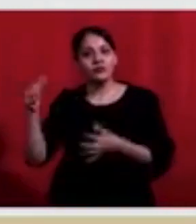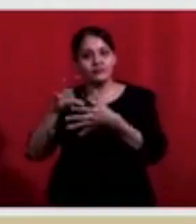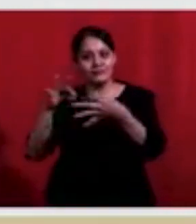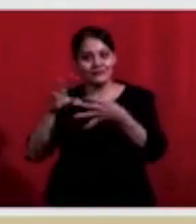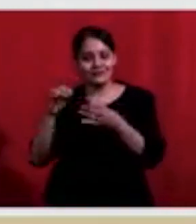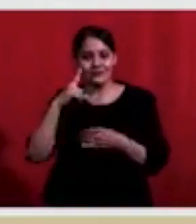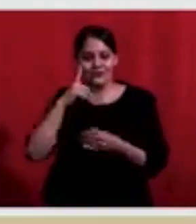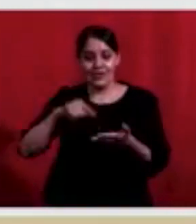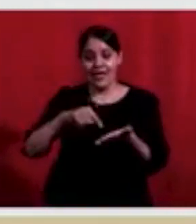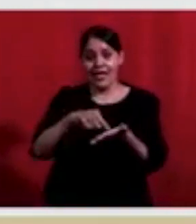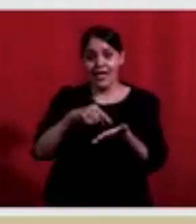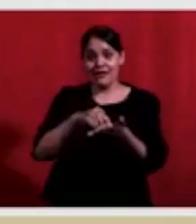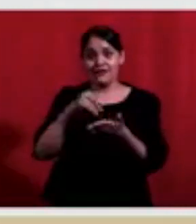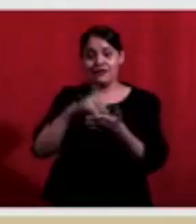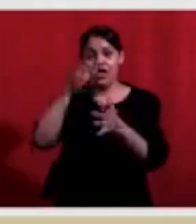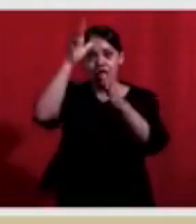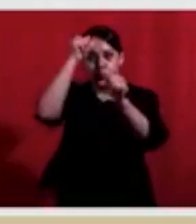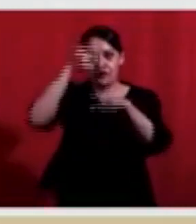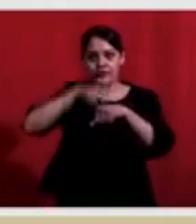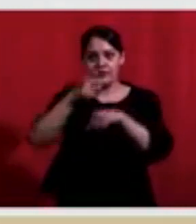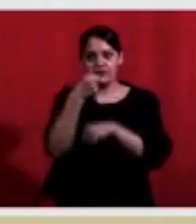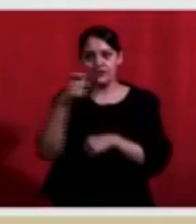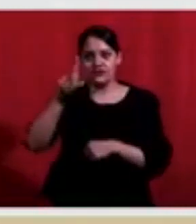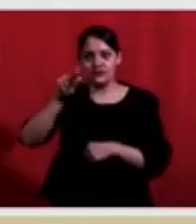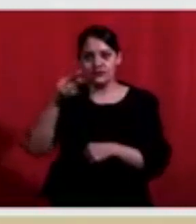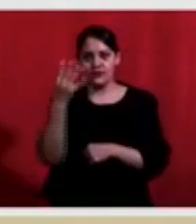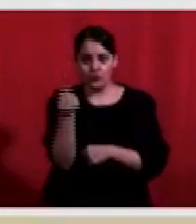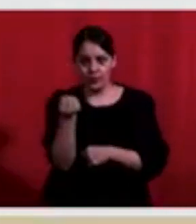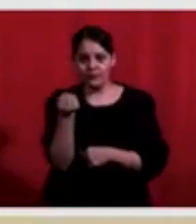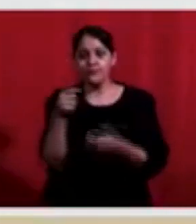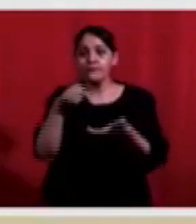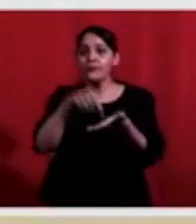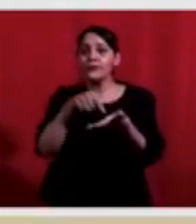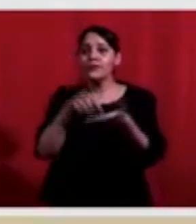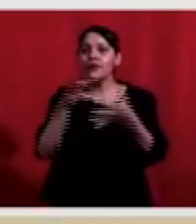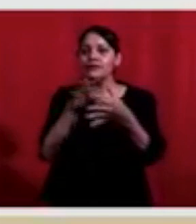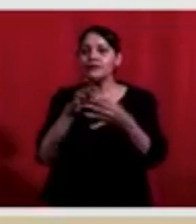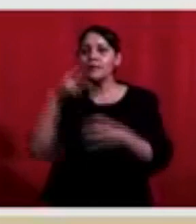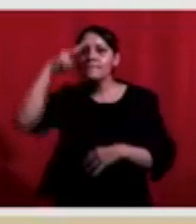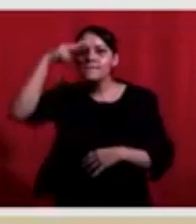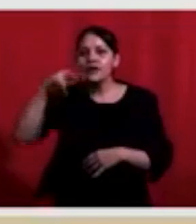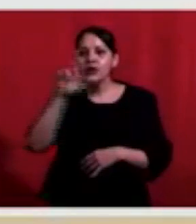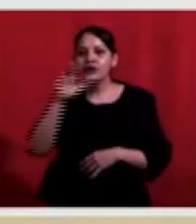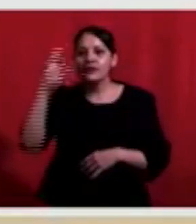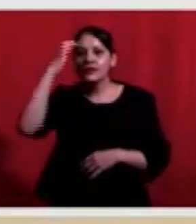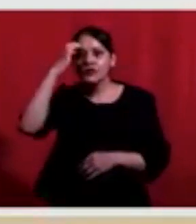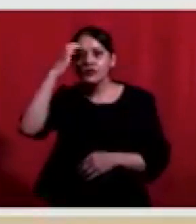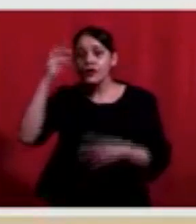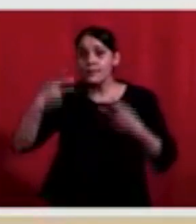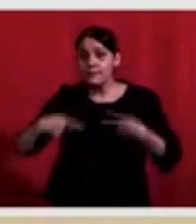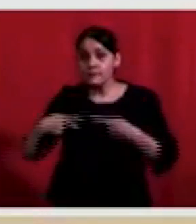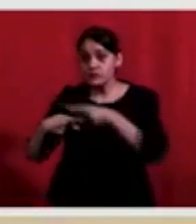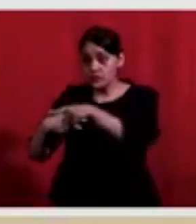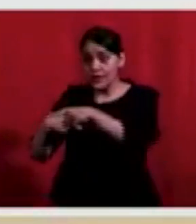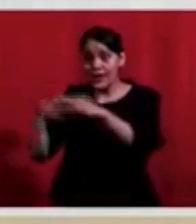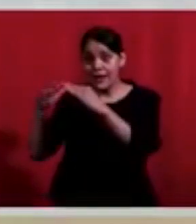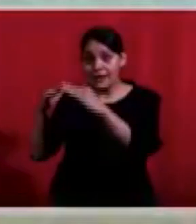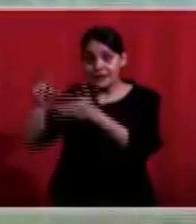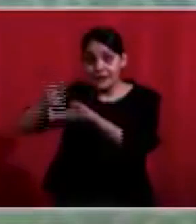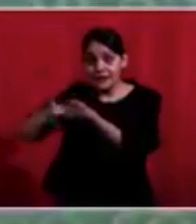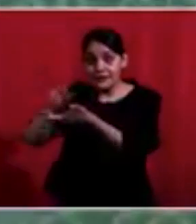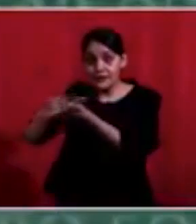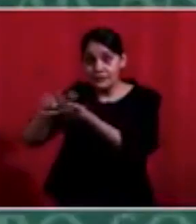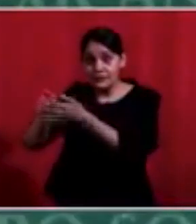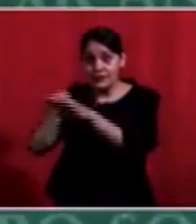del 2019 se estableció esta obligación para la cual se simplificaron los procesos de inscripción y pago mediante la plataforma del IMSS